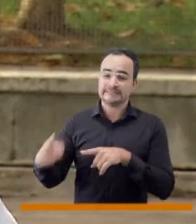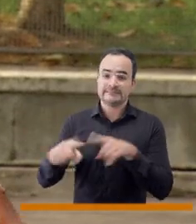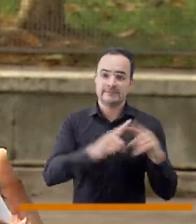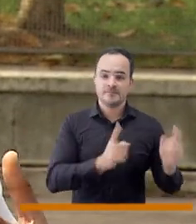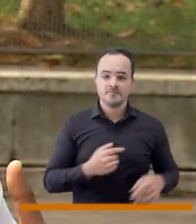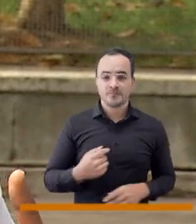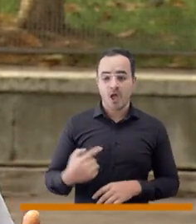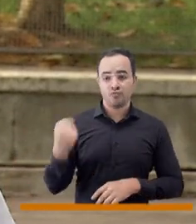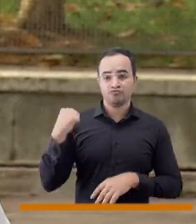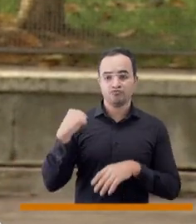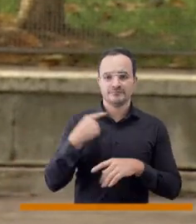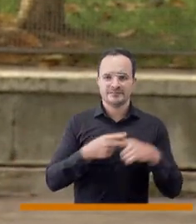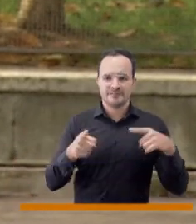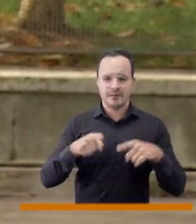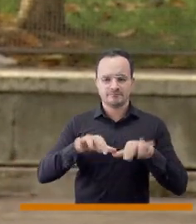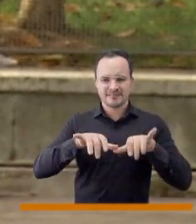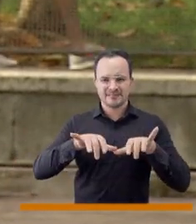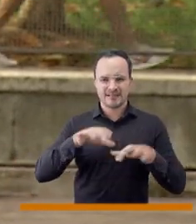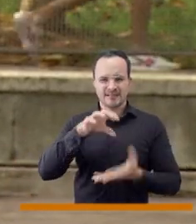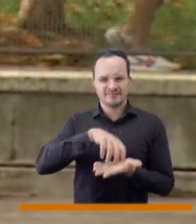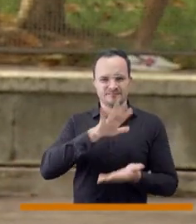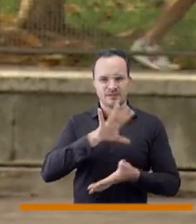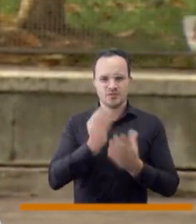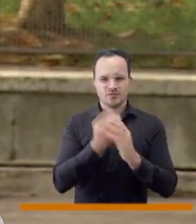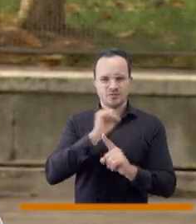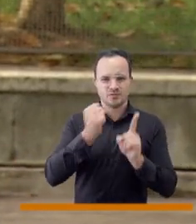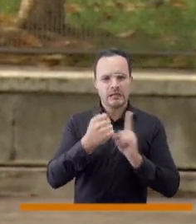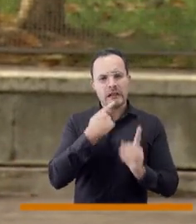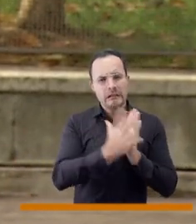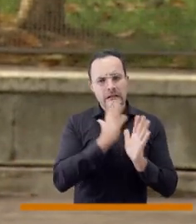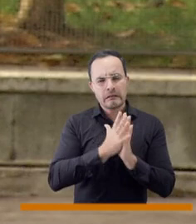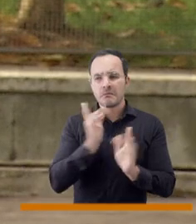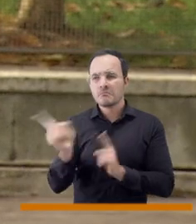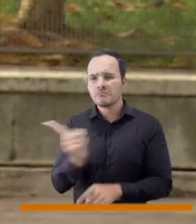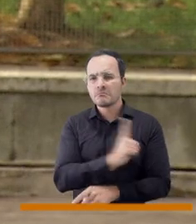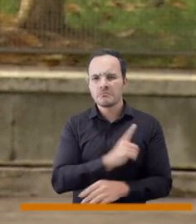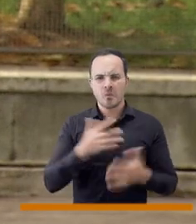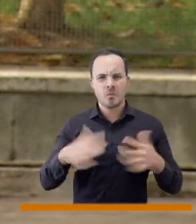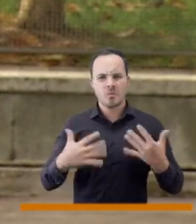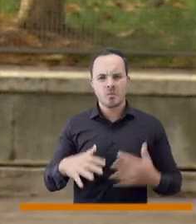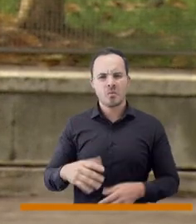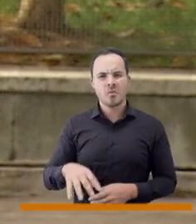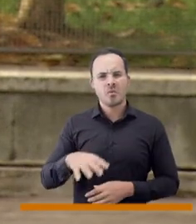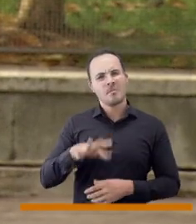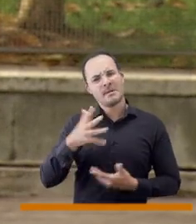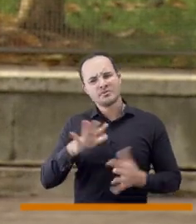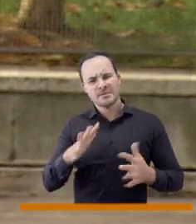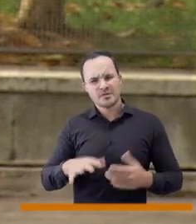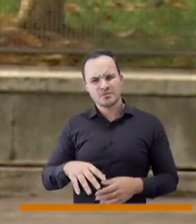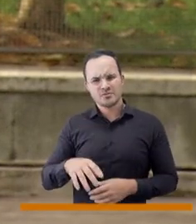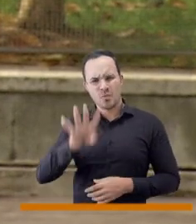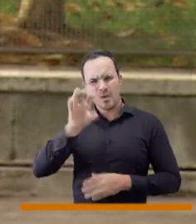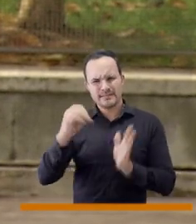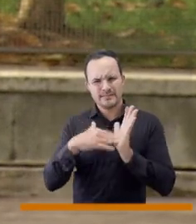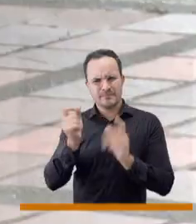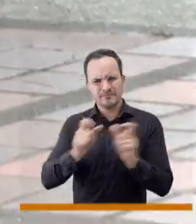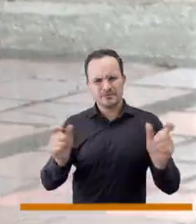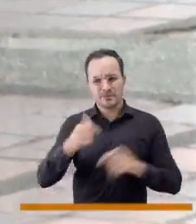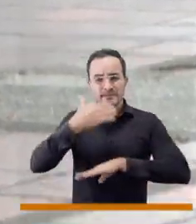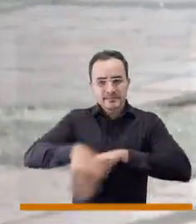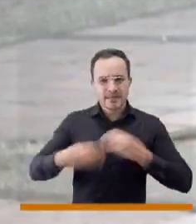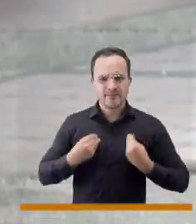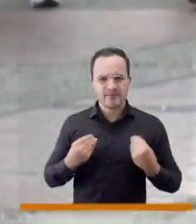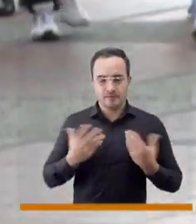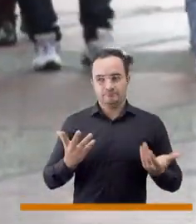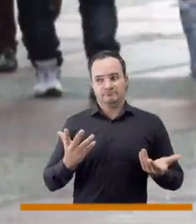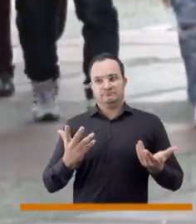se ha incrementado en nuestra ciudad esta semana la Secretaría de Inclusión Social nos daba una cifra de un censo mayor a